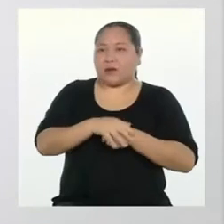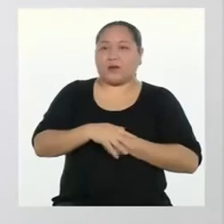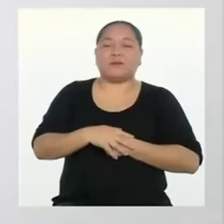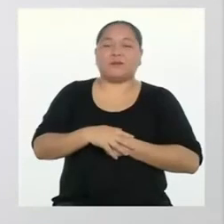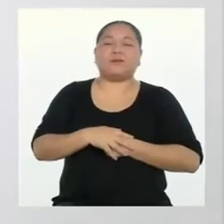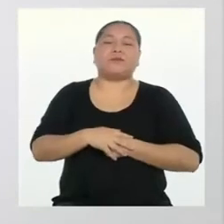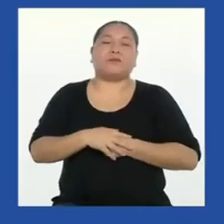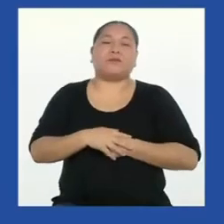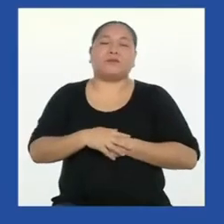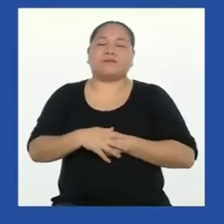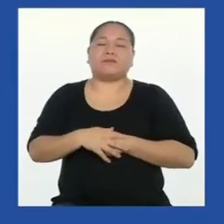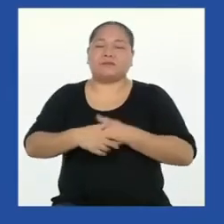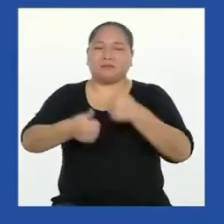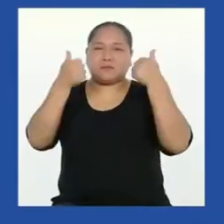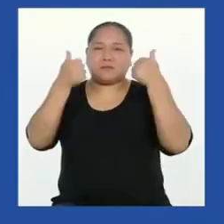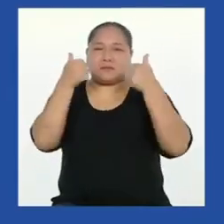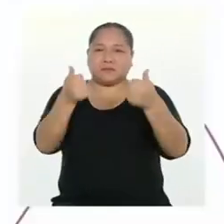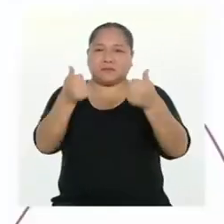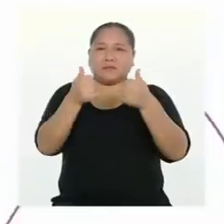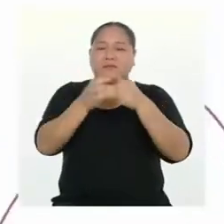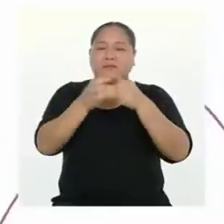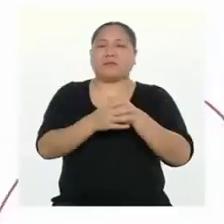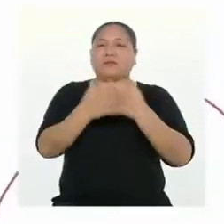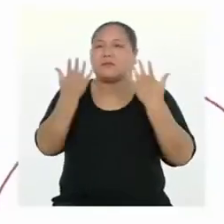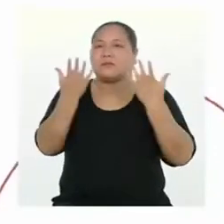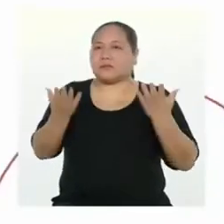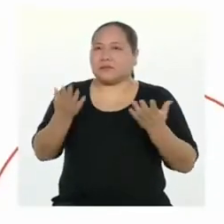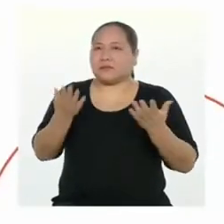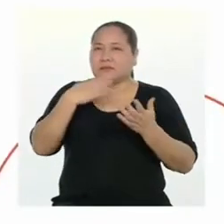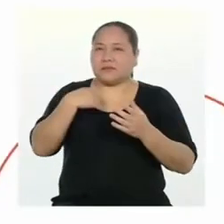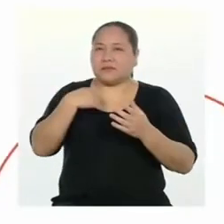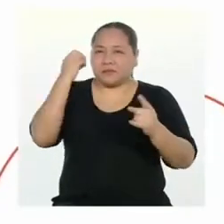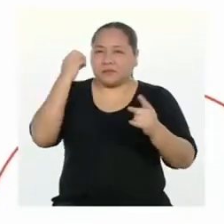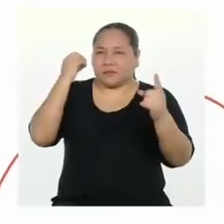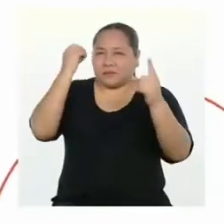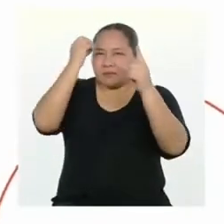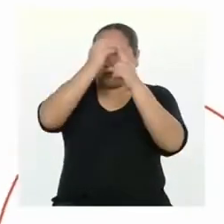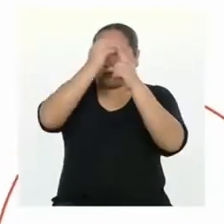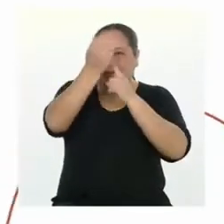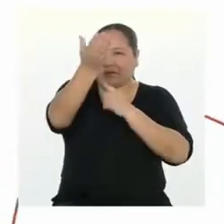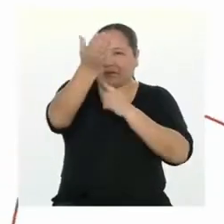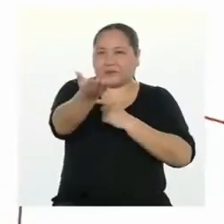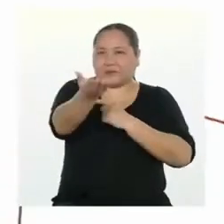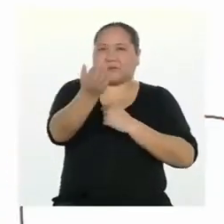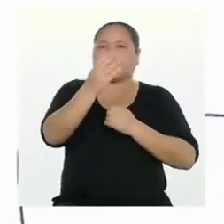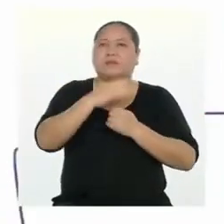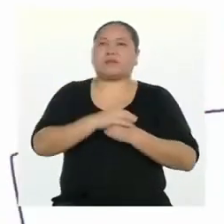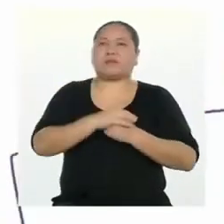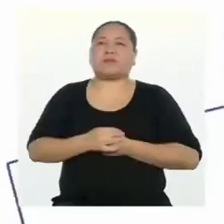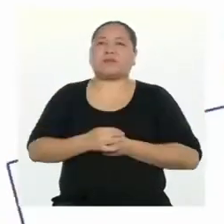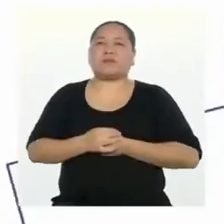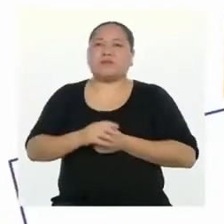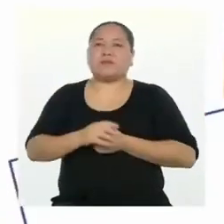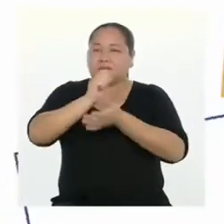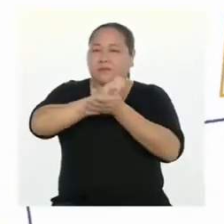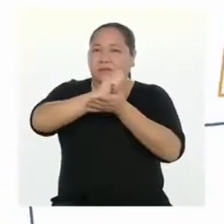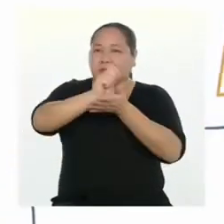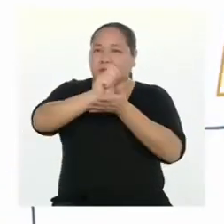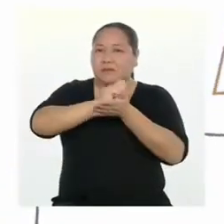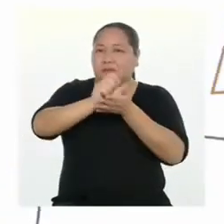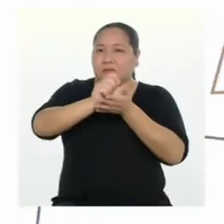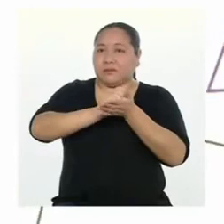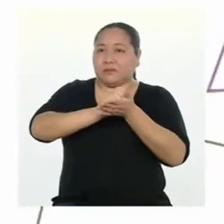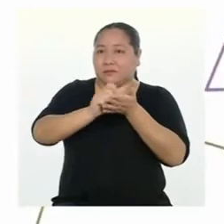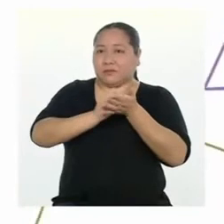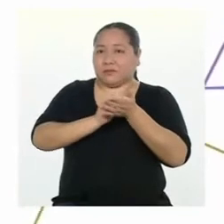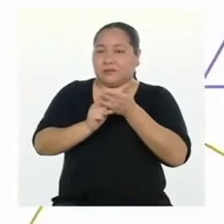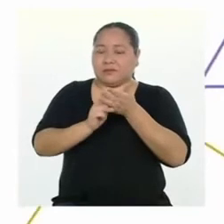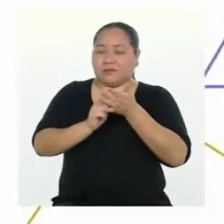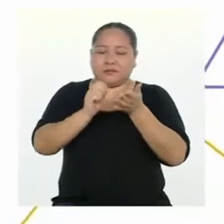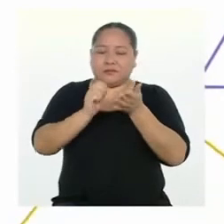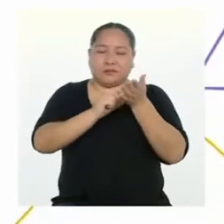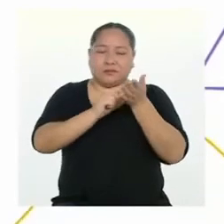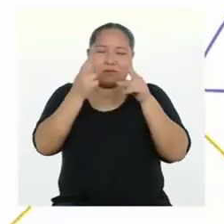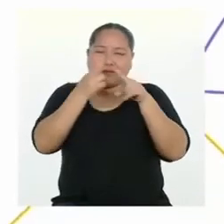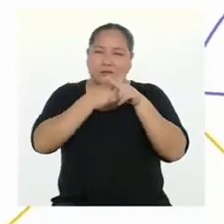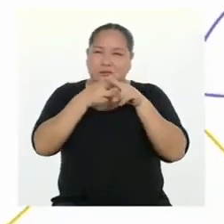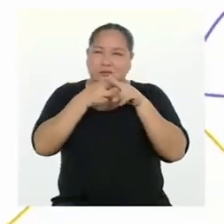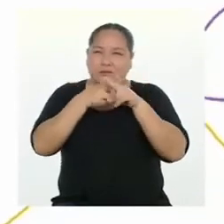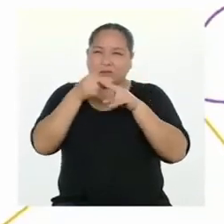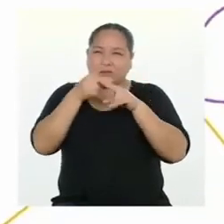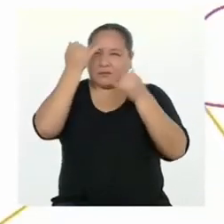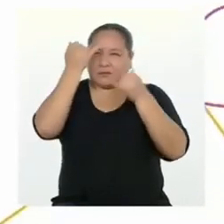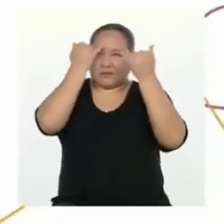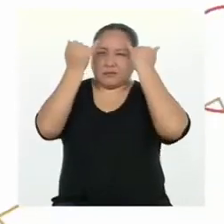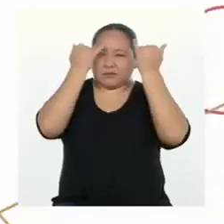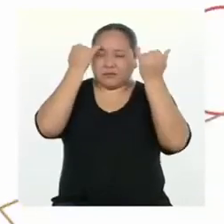Muy bien. Entonces, mi reto para ustedes sería escribir textos cortos con